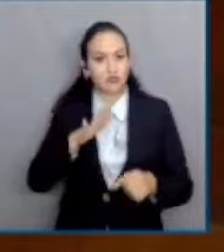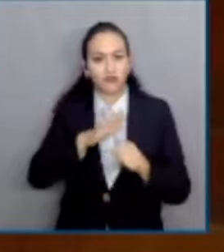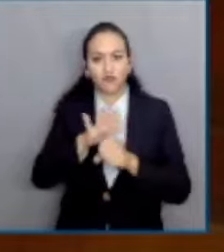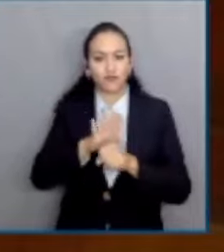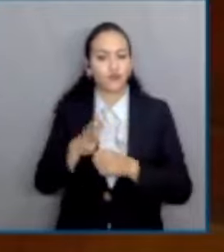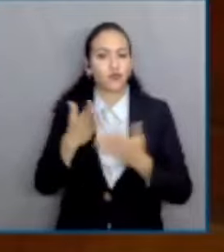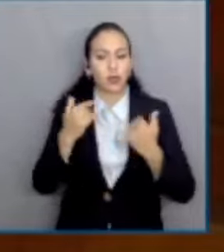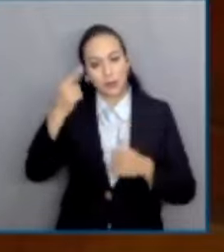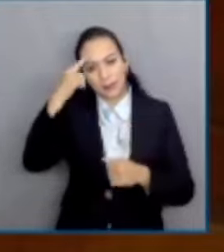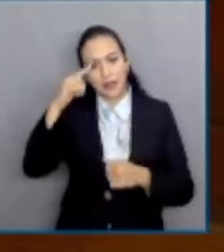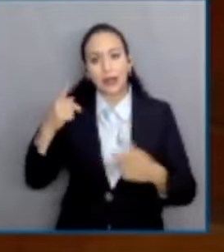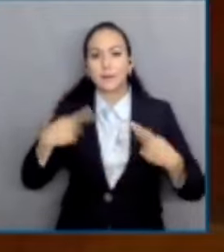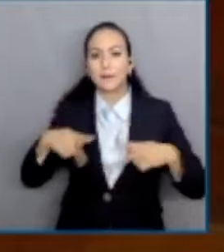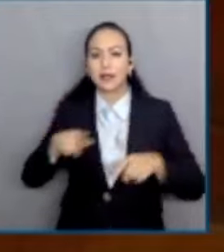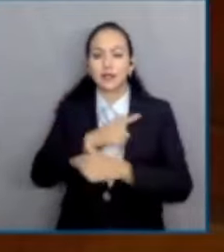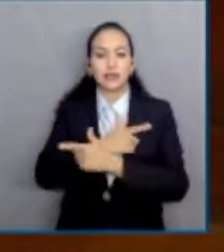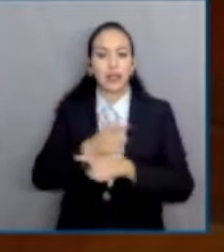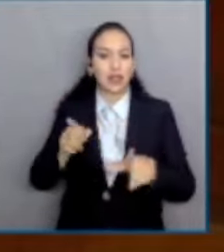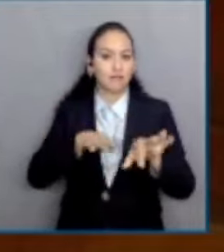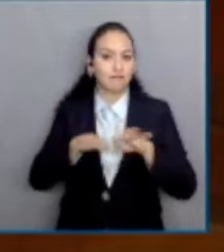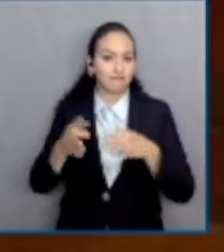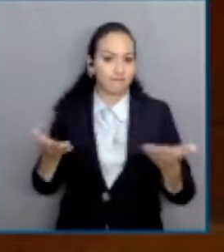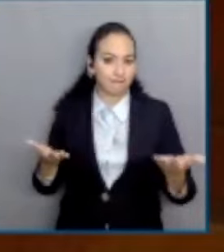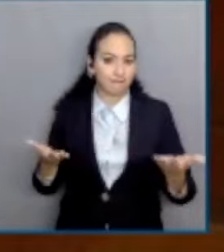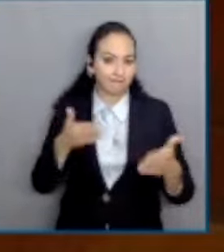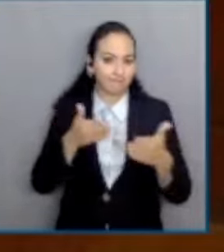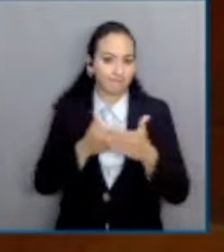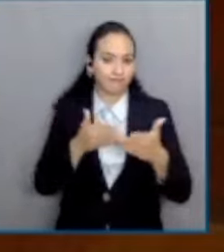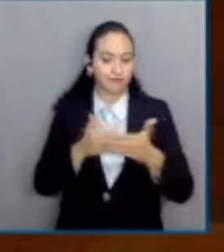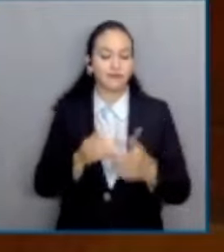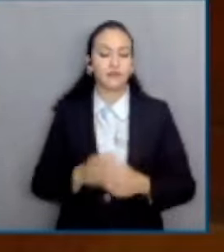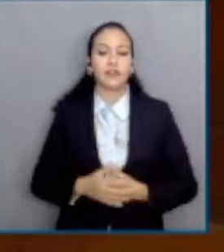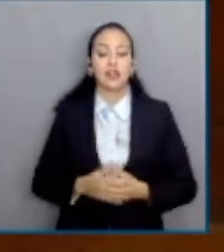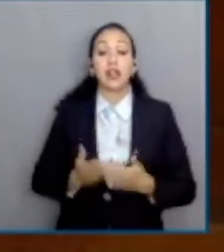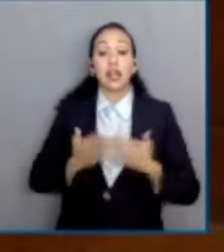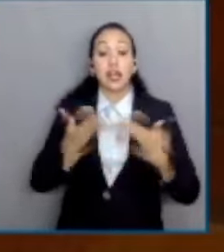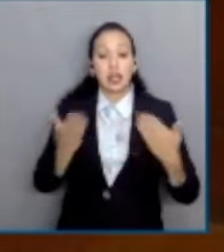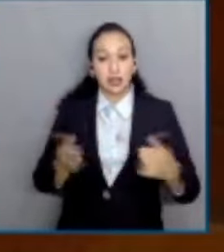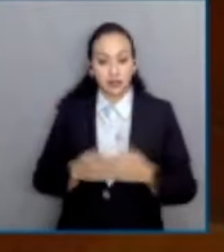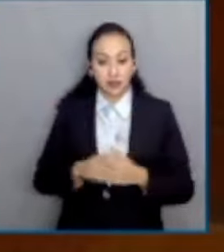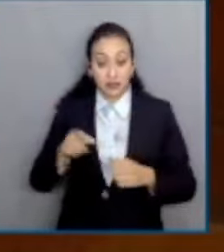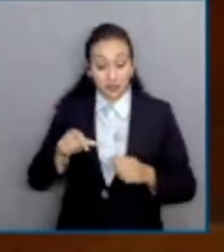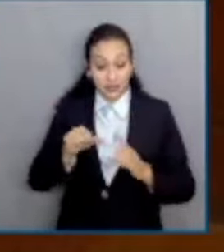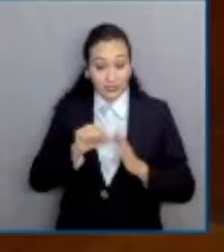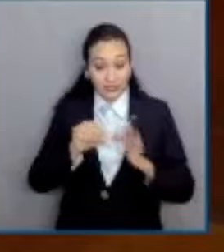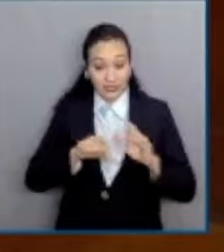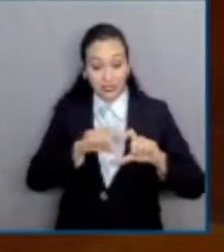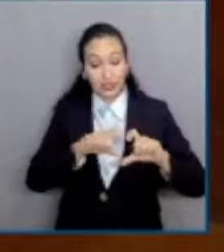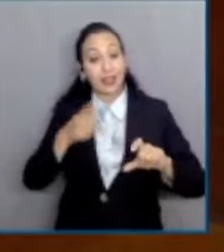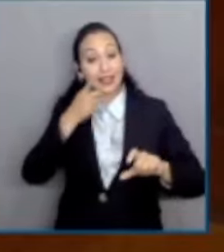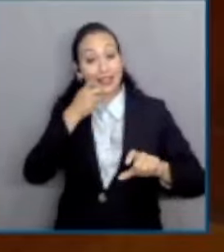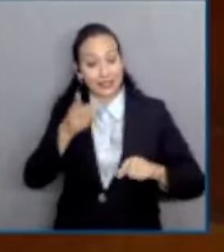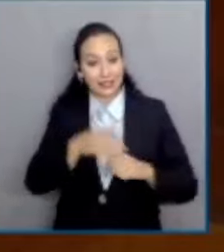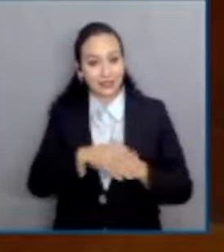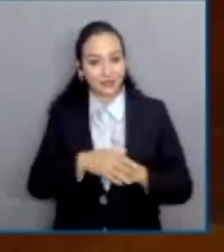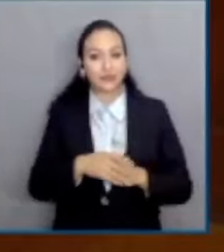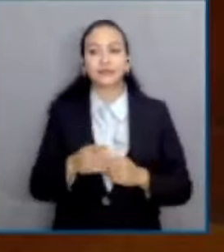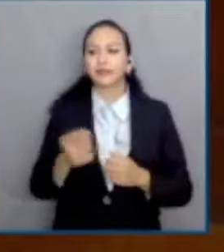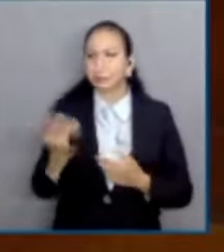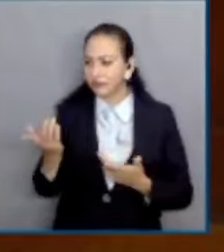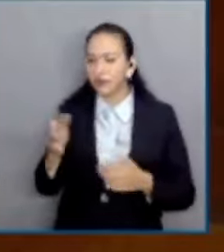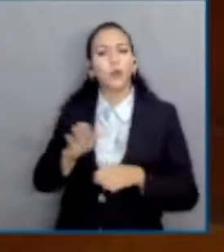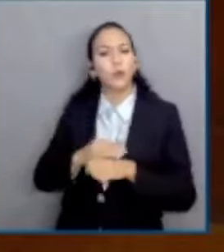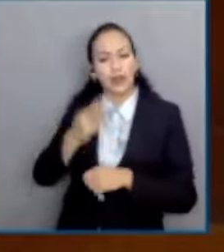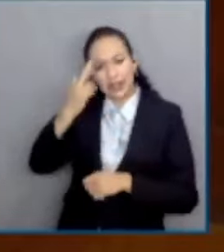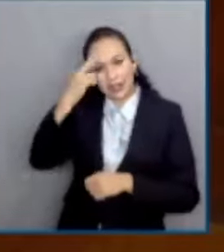trabajo. Al no ser idónea la medida contenida en la fracción impugnada para realizar el fin constitucionalmente válido que